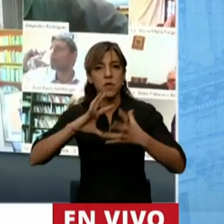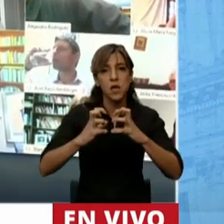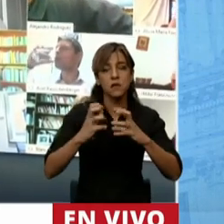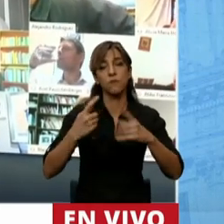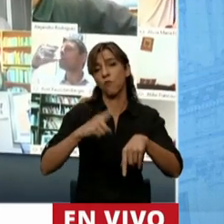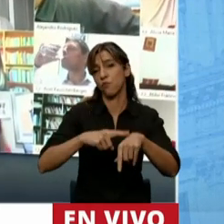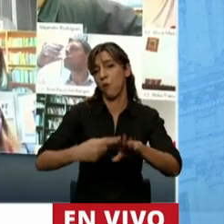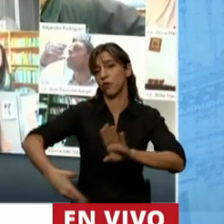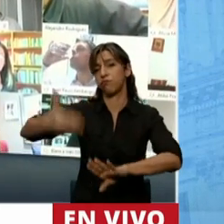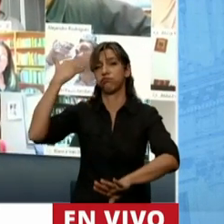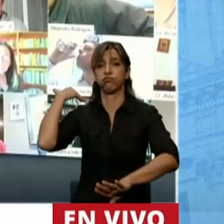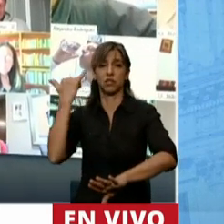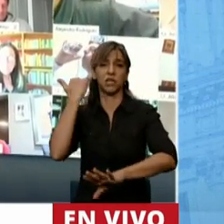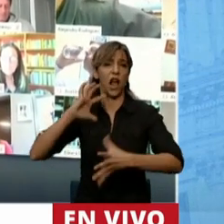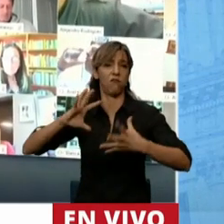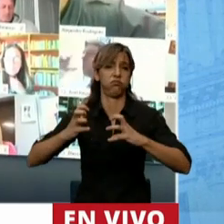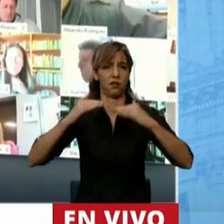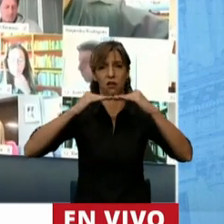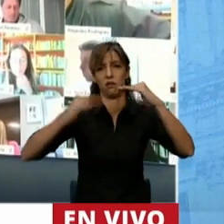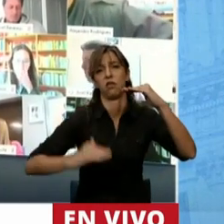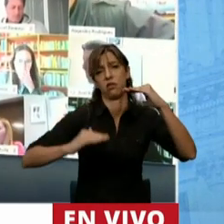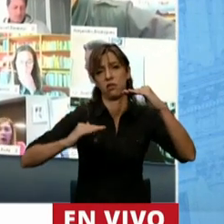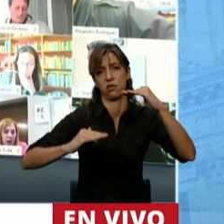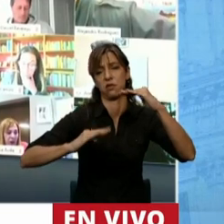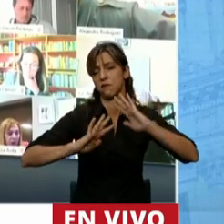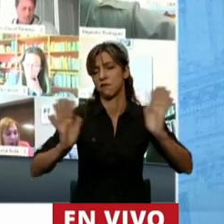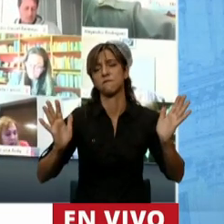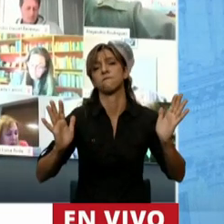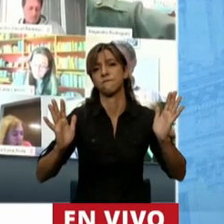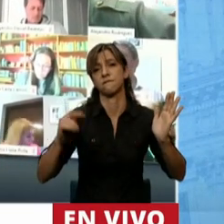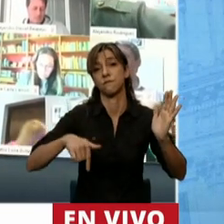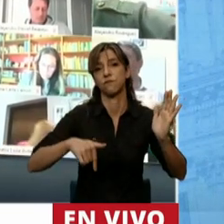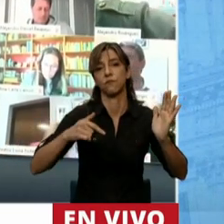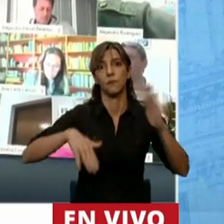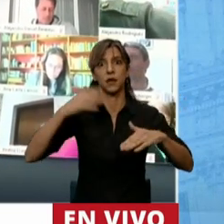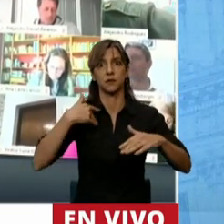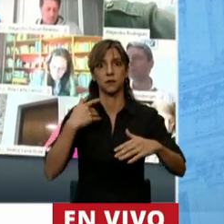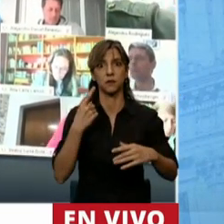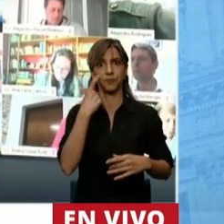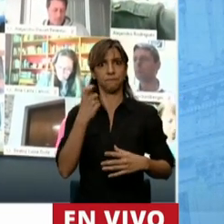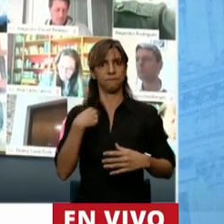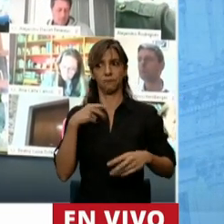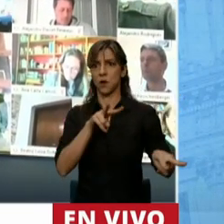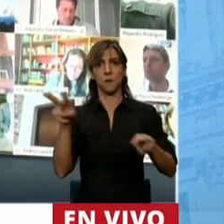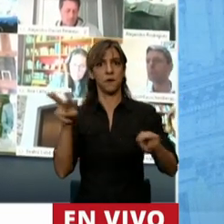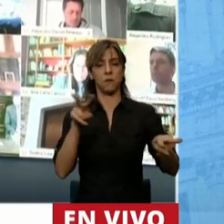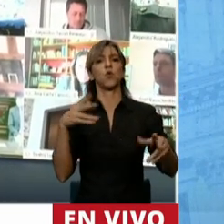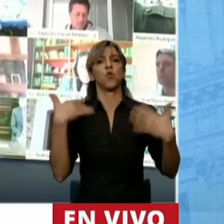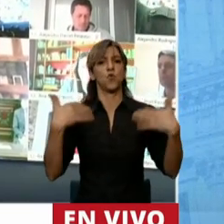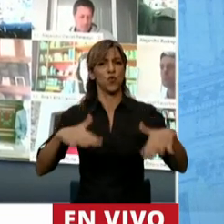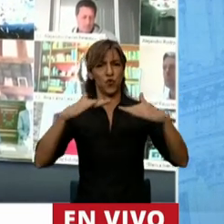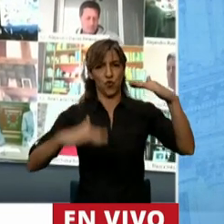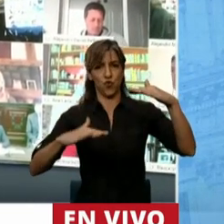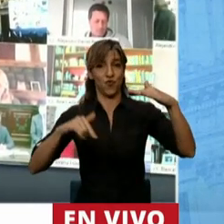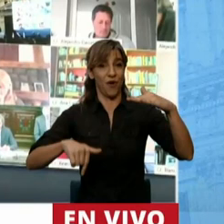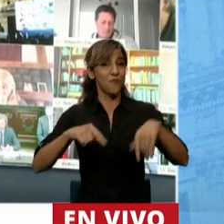evidencia dejó en evidencia desigualdades que no podemos tolerar que no podemos naturalizar dejó en